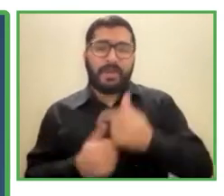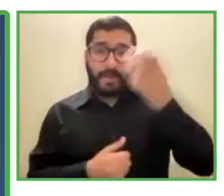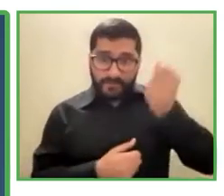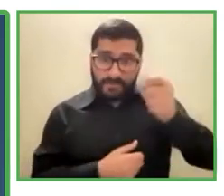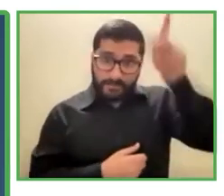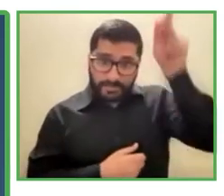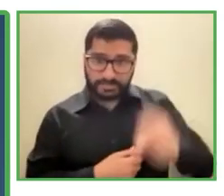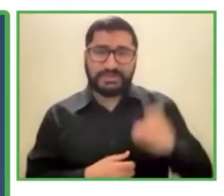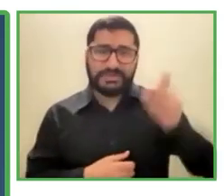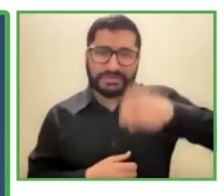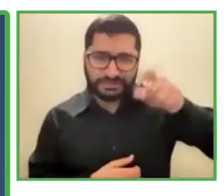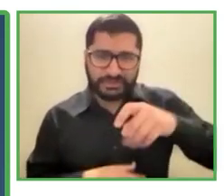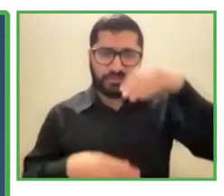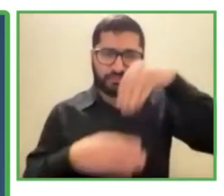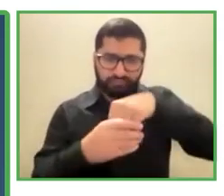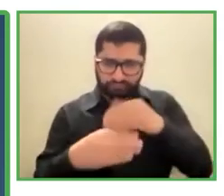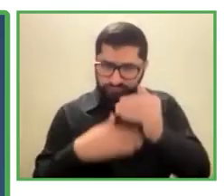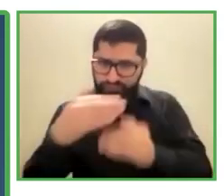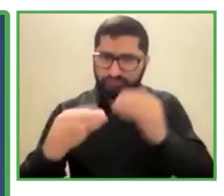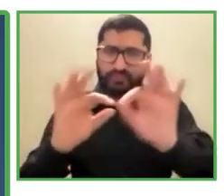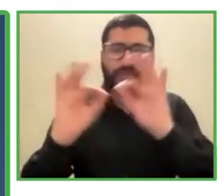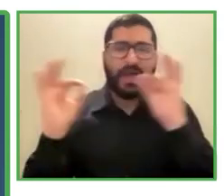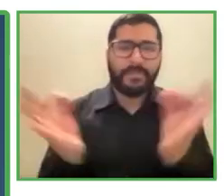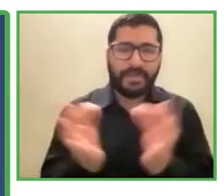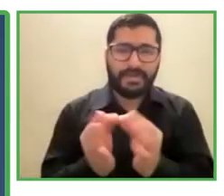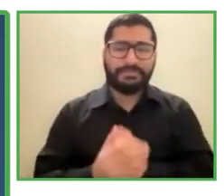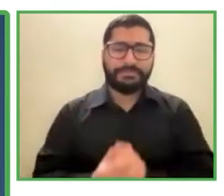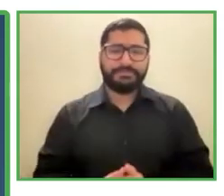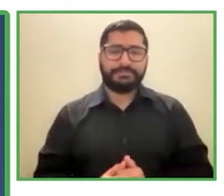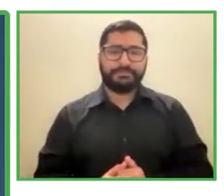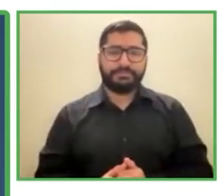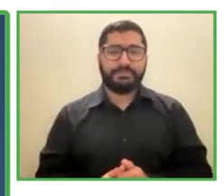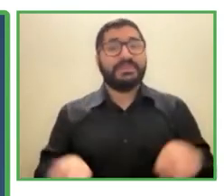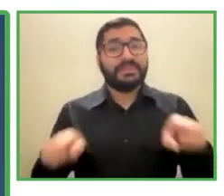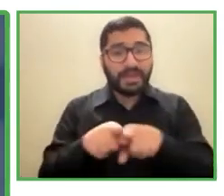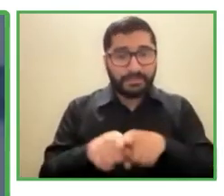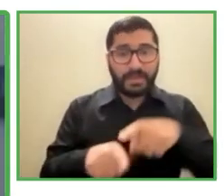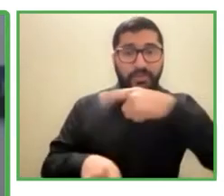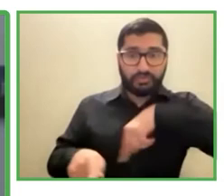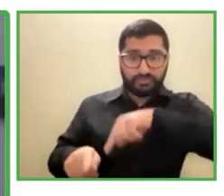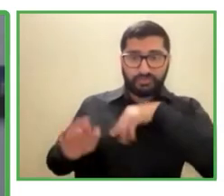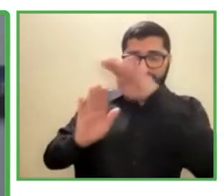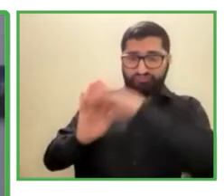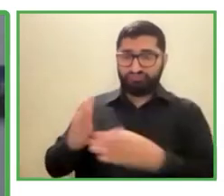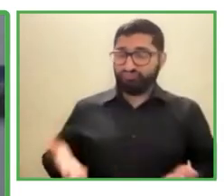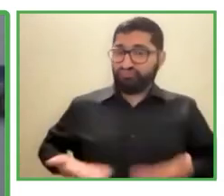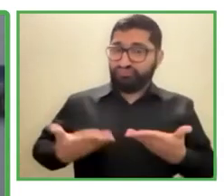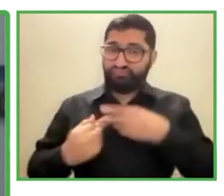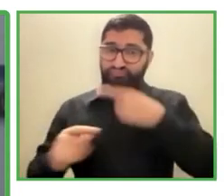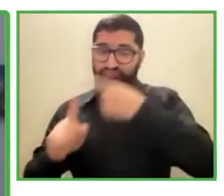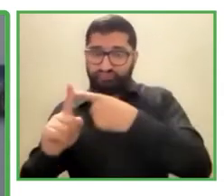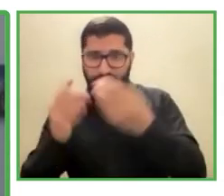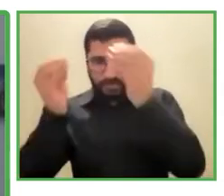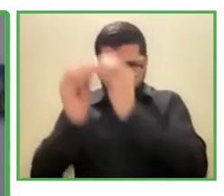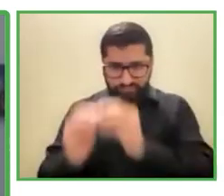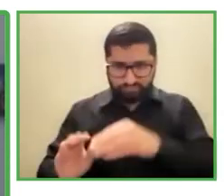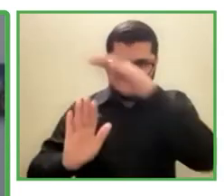adentro. Cambiar su casa y nuestra motivación para hacer las cosas de esta manera es diferente. Ya estoy